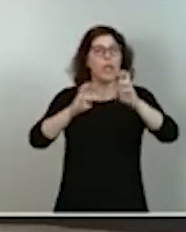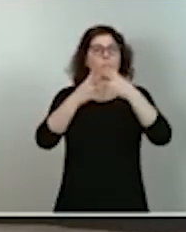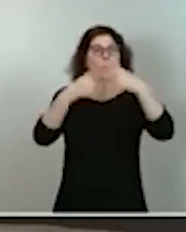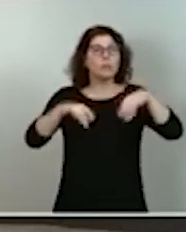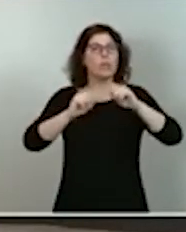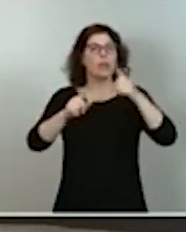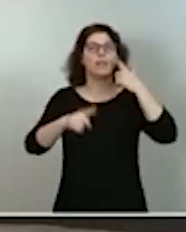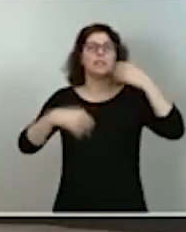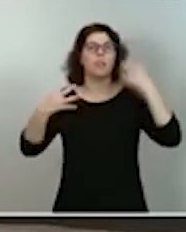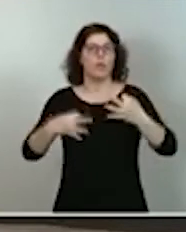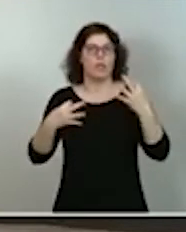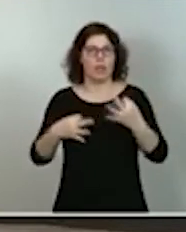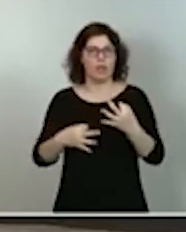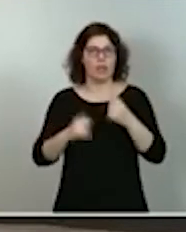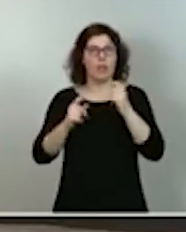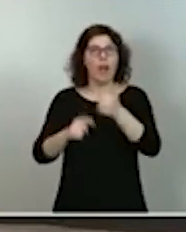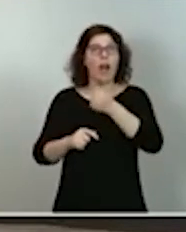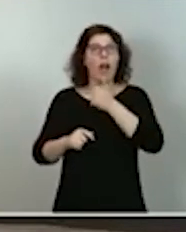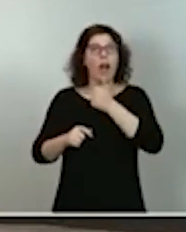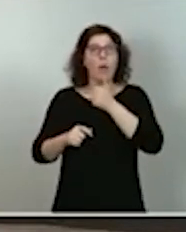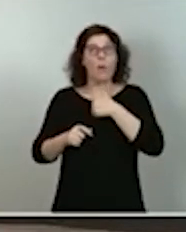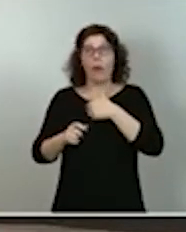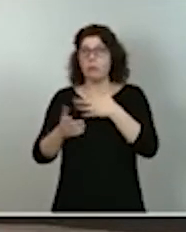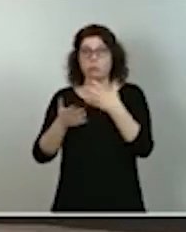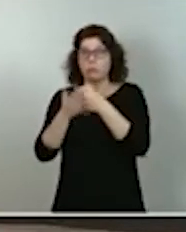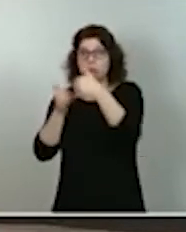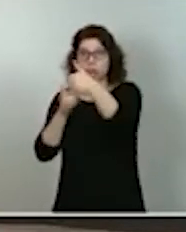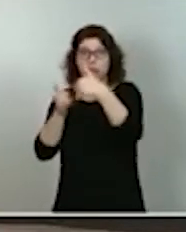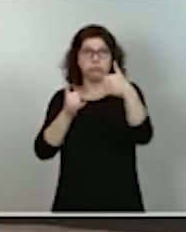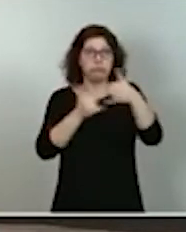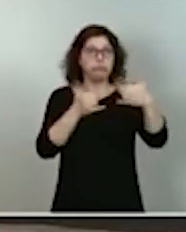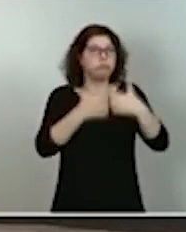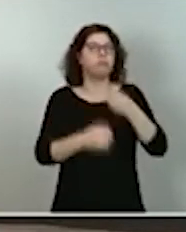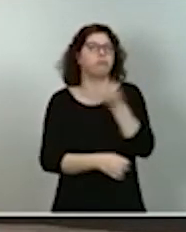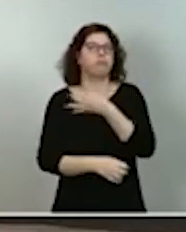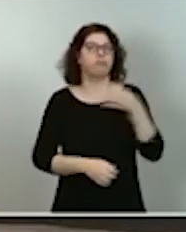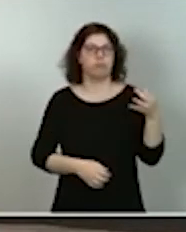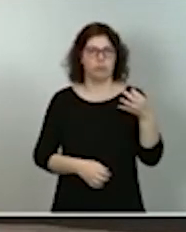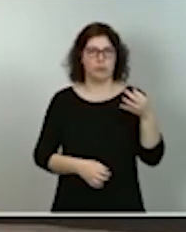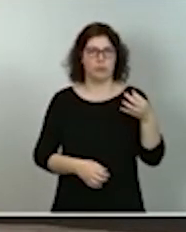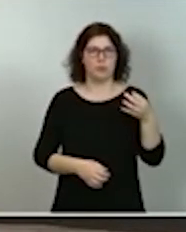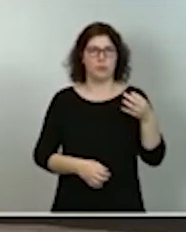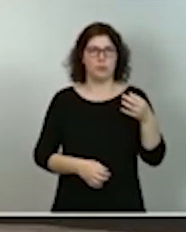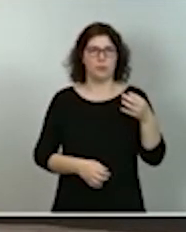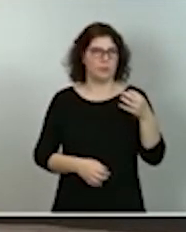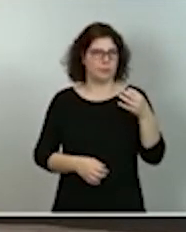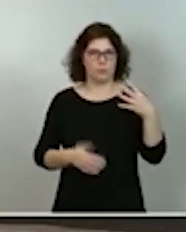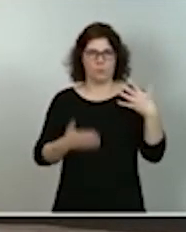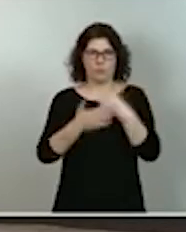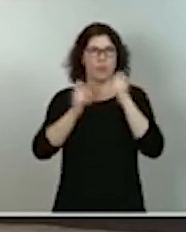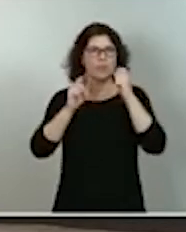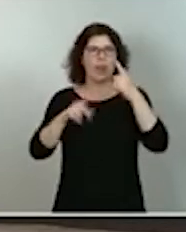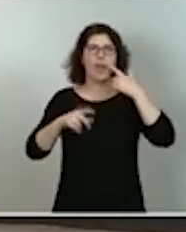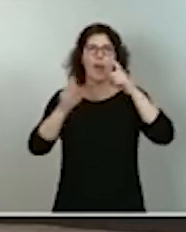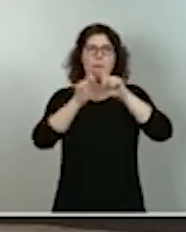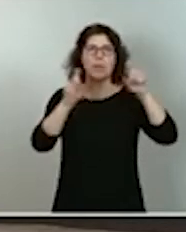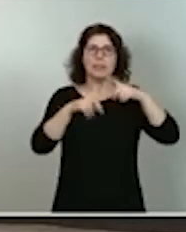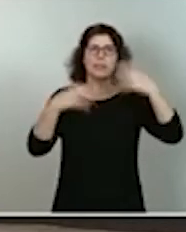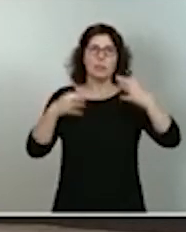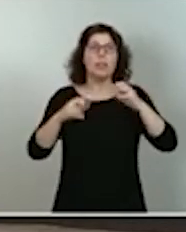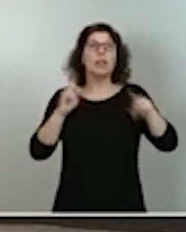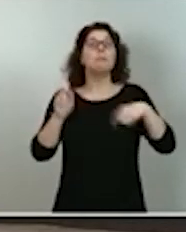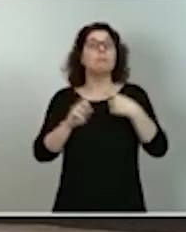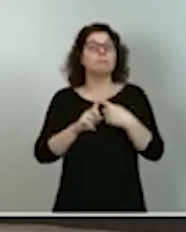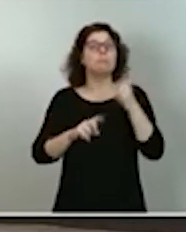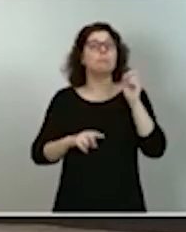suministro dentro de cada subsistema, combinando las distintas fuentes, favoreciendo seguridad de empresas, pero también eficiencia y